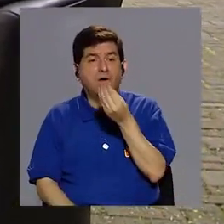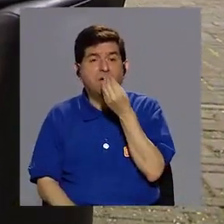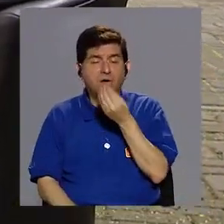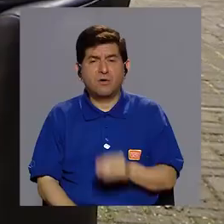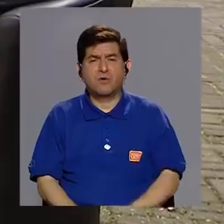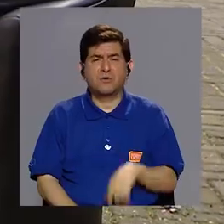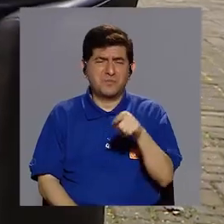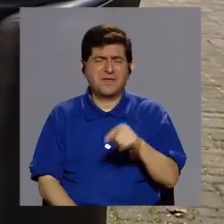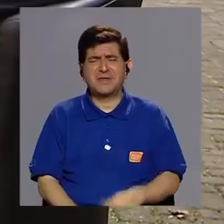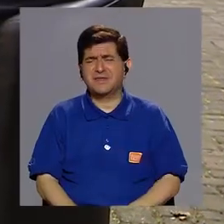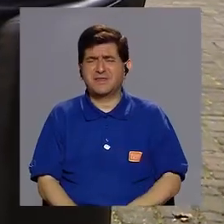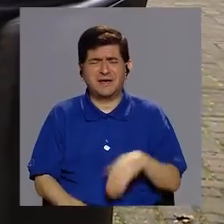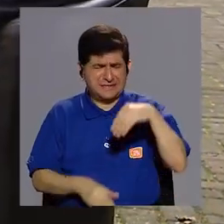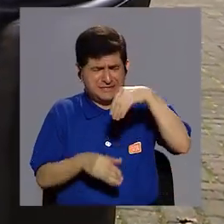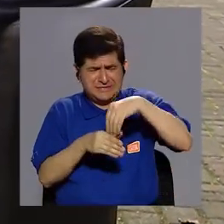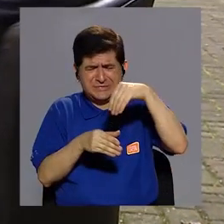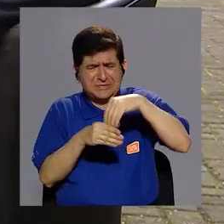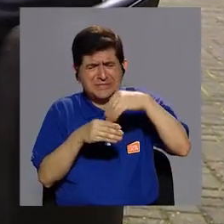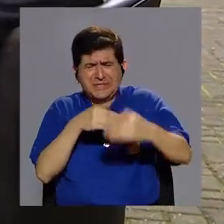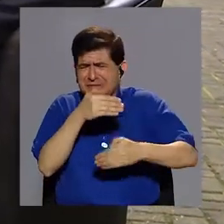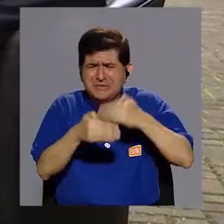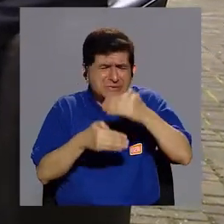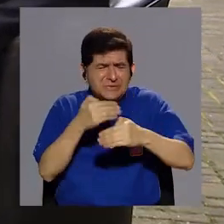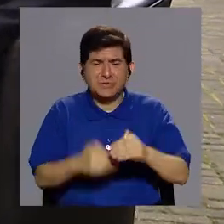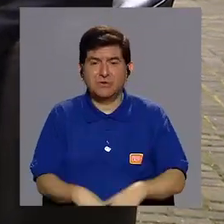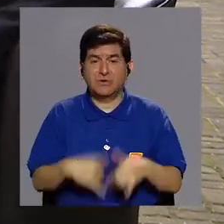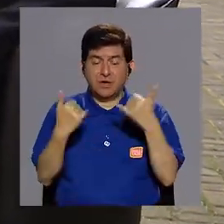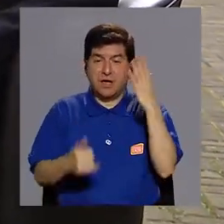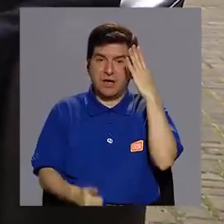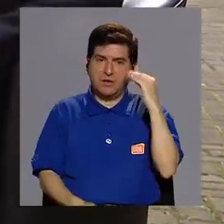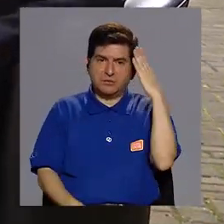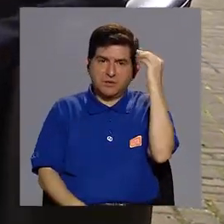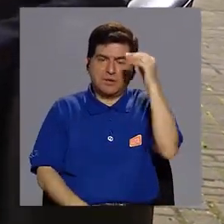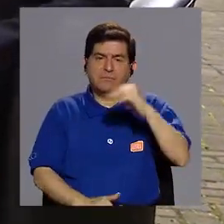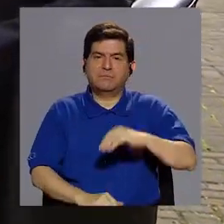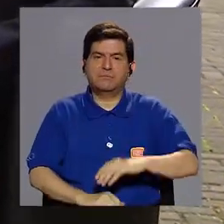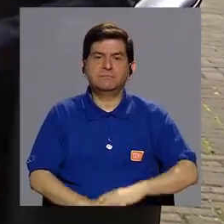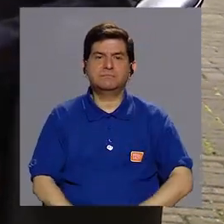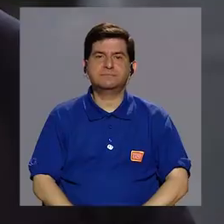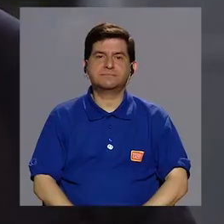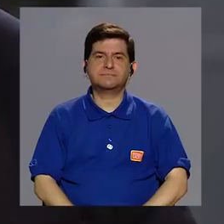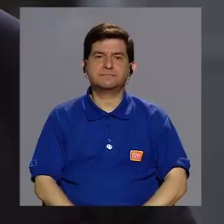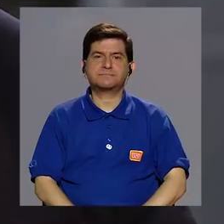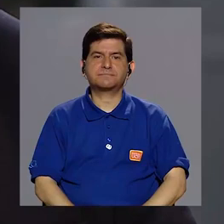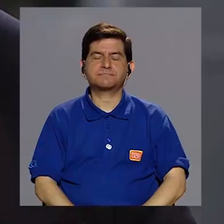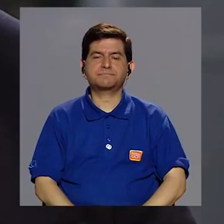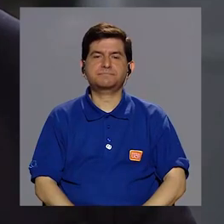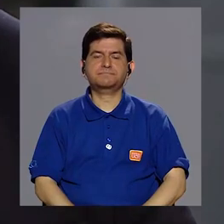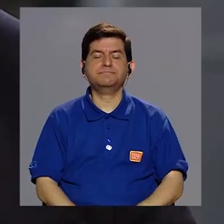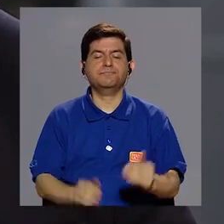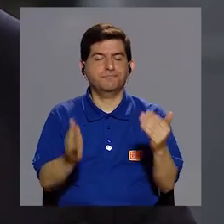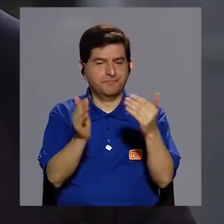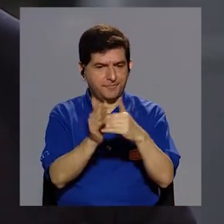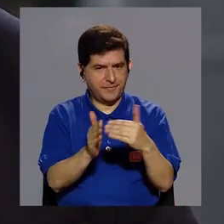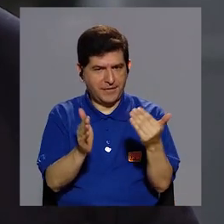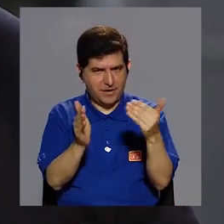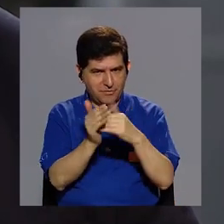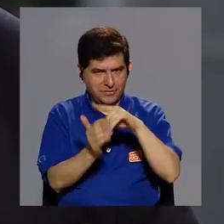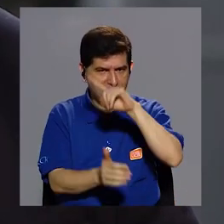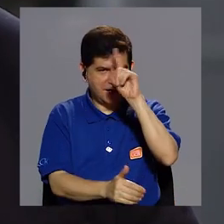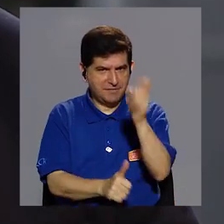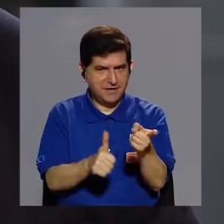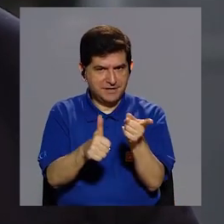comida altamente procesada y todo esto que hoy estamos viviendo. Claro. Entonces, Saúl,